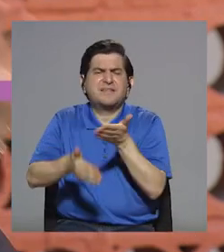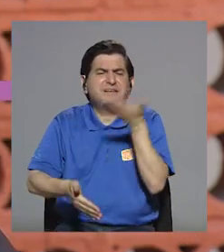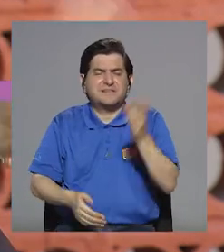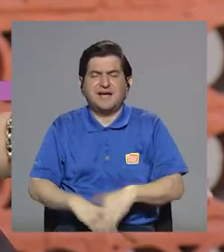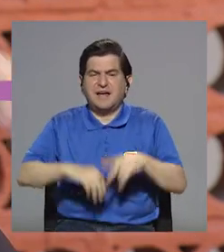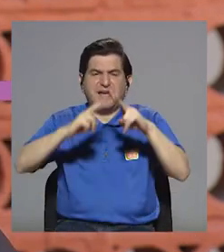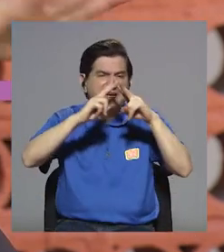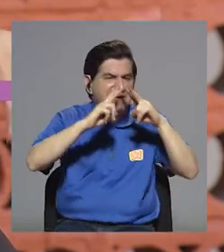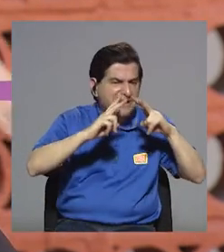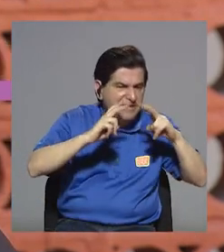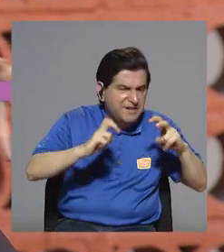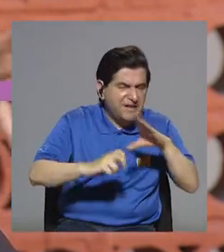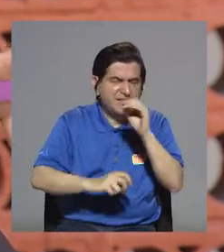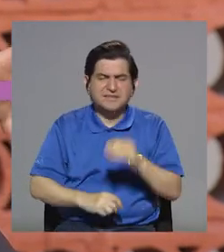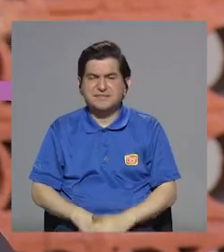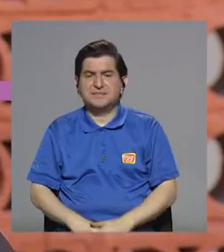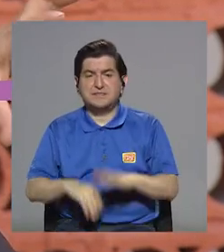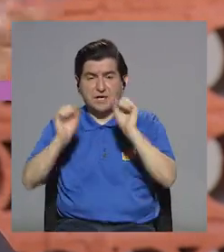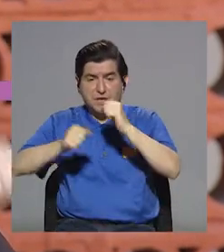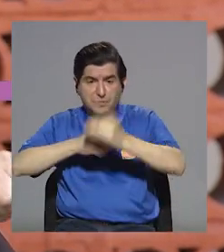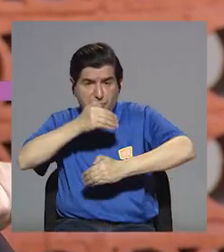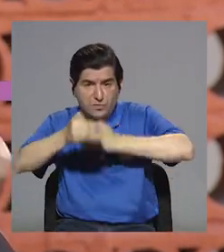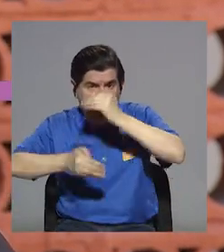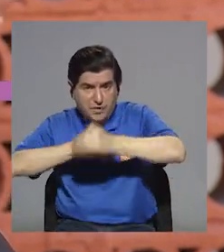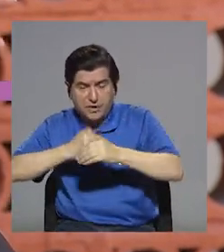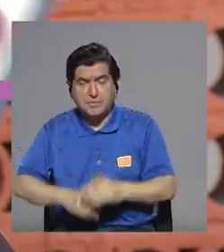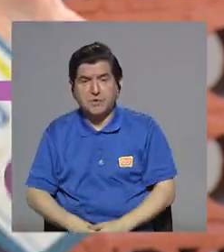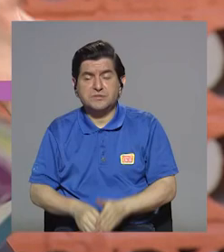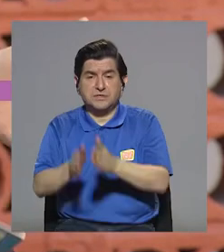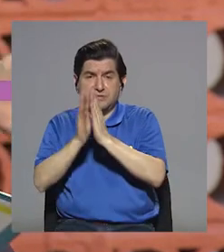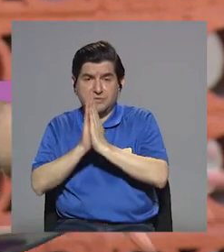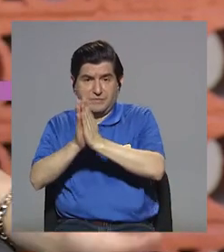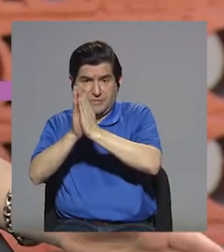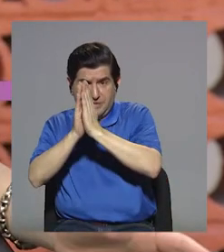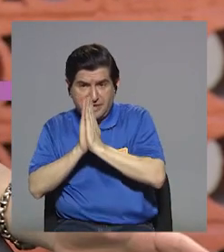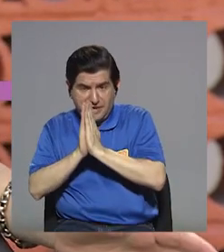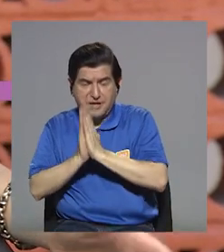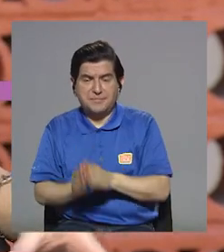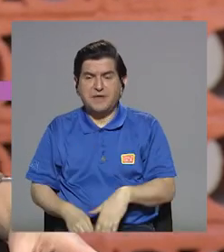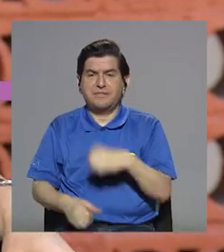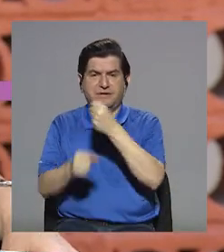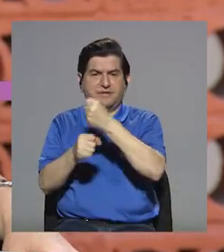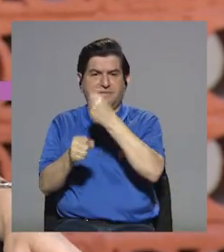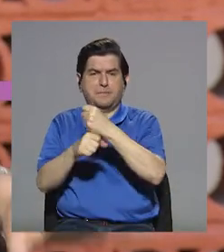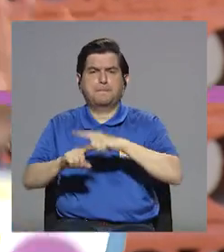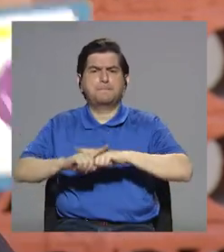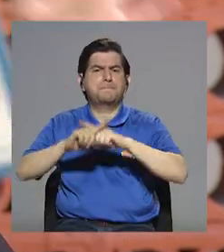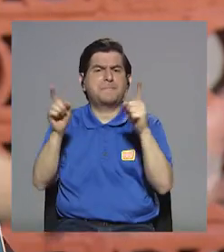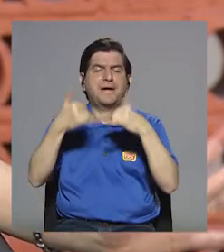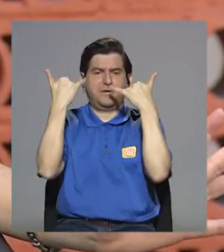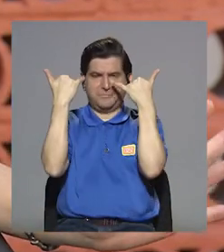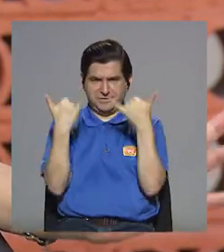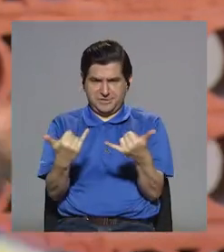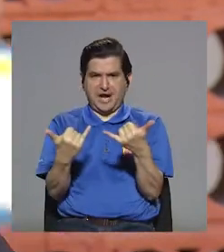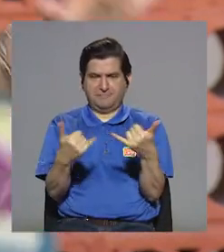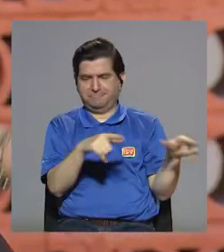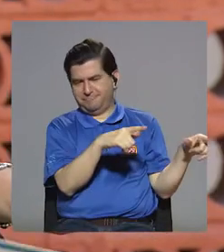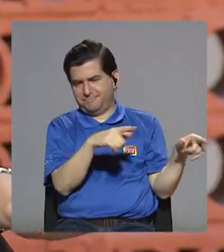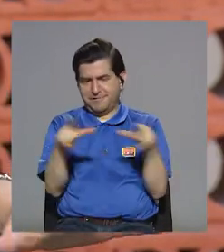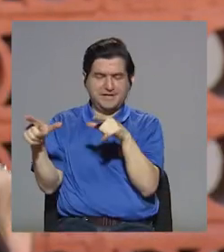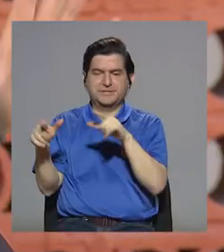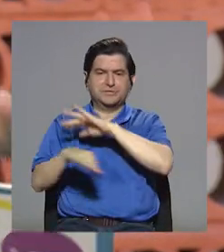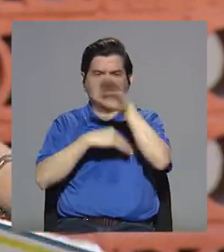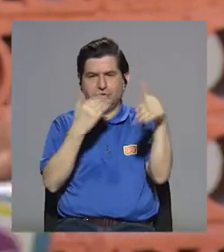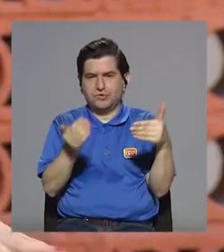etiqueta, los análisis y cómo se llega a solicitarles a ustedes este trabajo. Pero bueno, digamos que ya están los